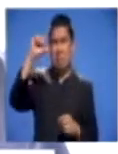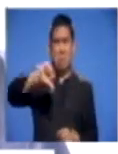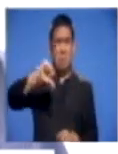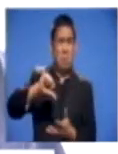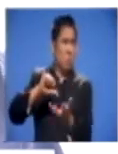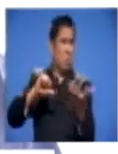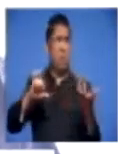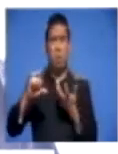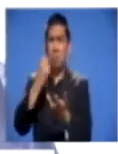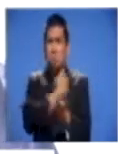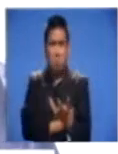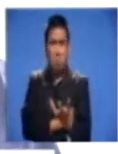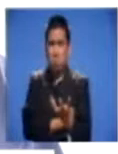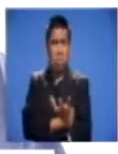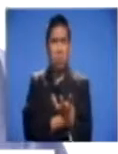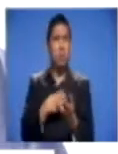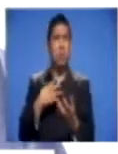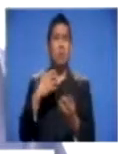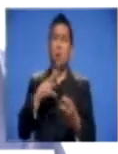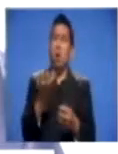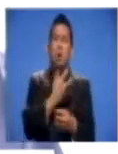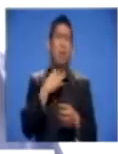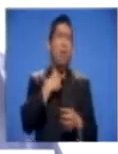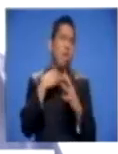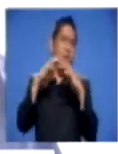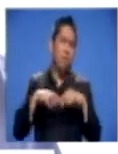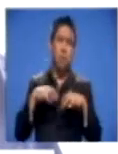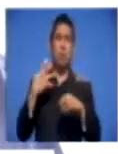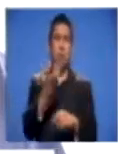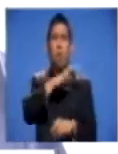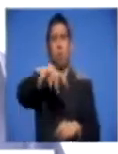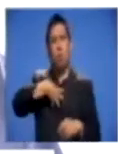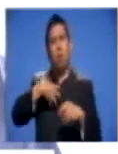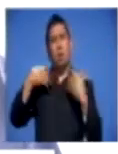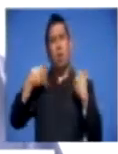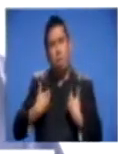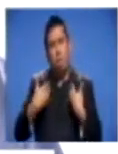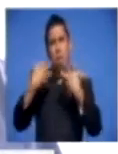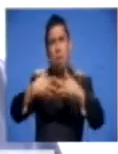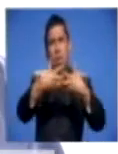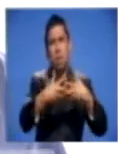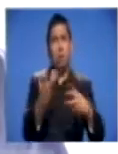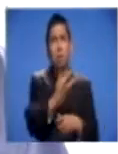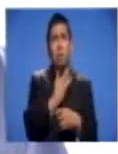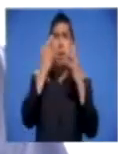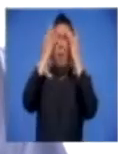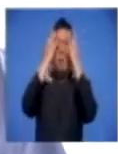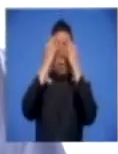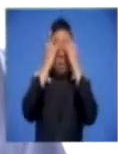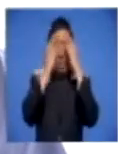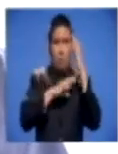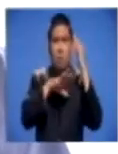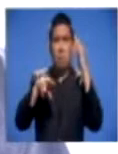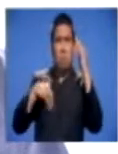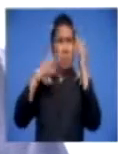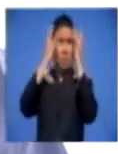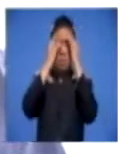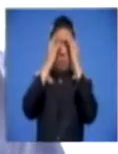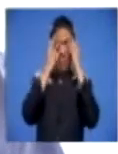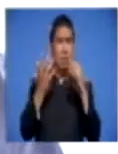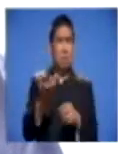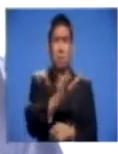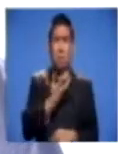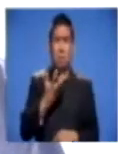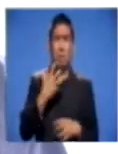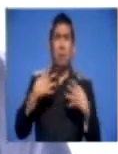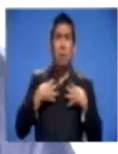todos. Consume las energías y recursos de nuestros empresarios, roba la tranquilidad a nuestras familias y condena a